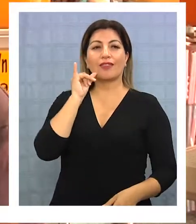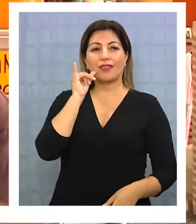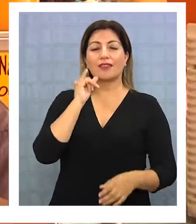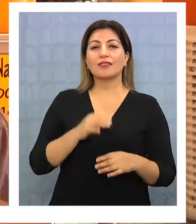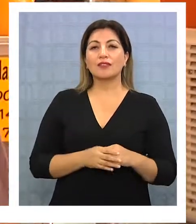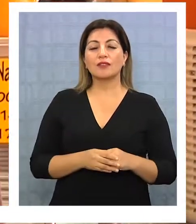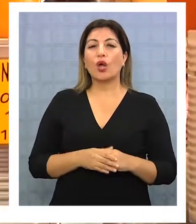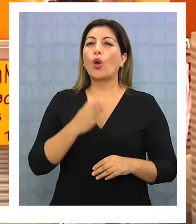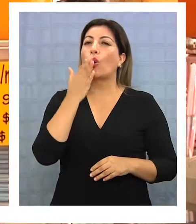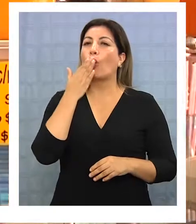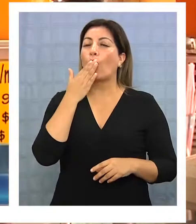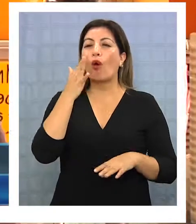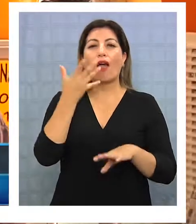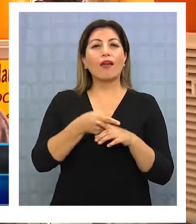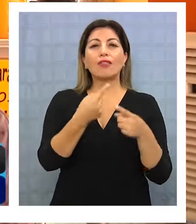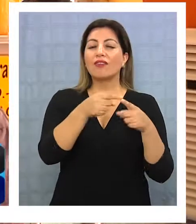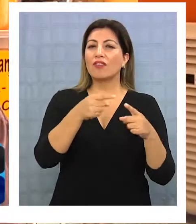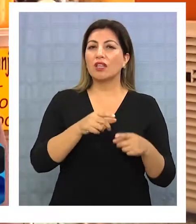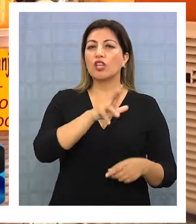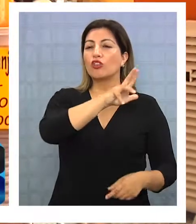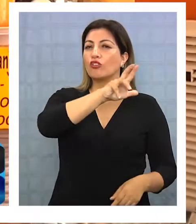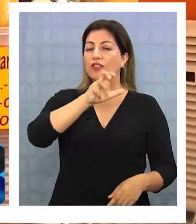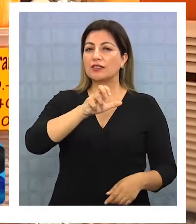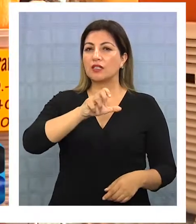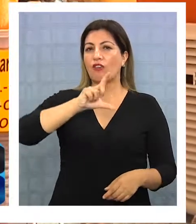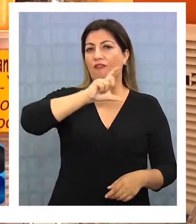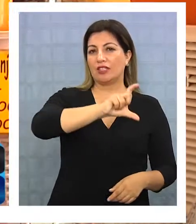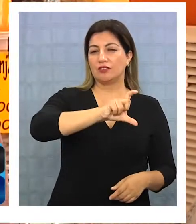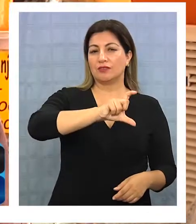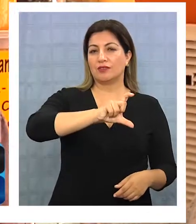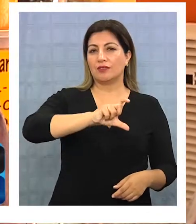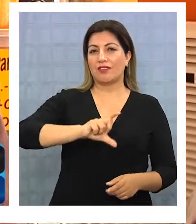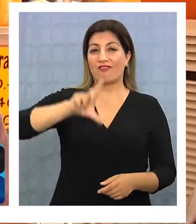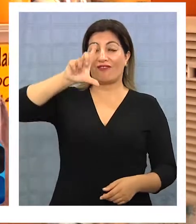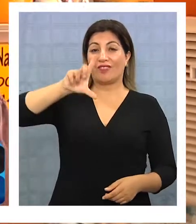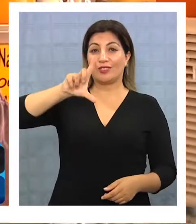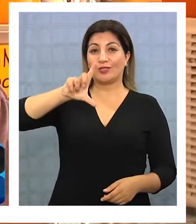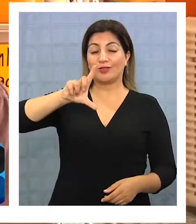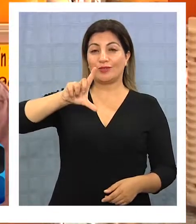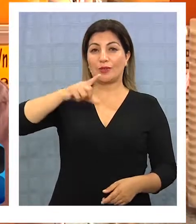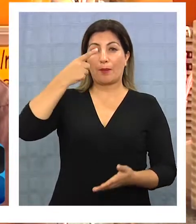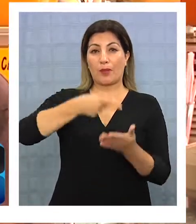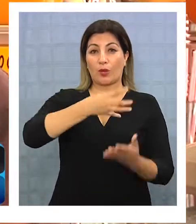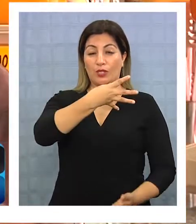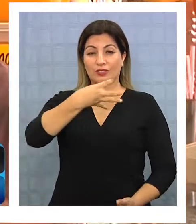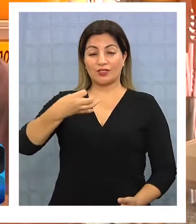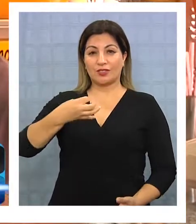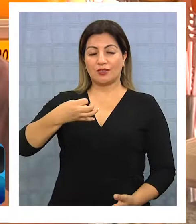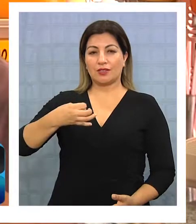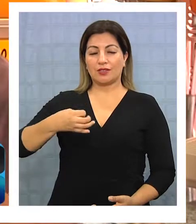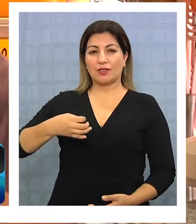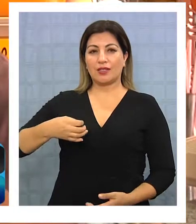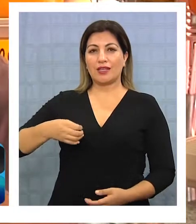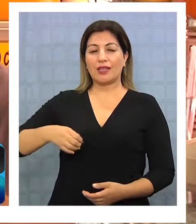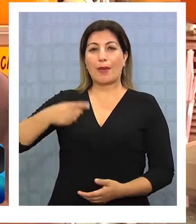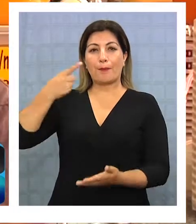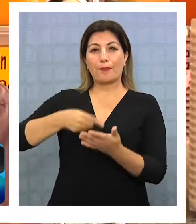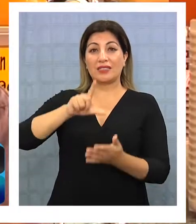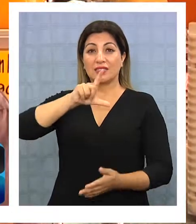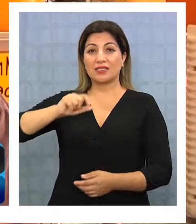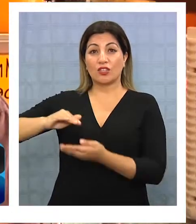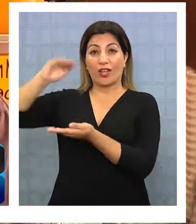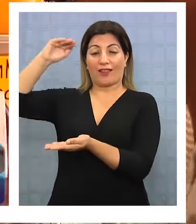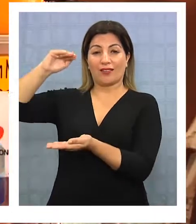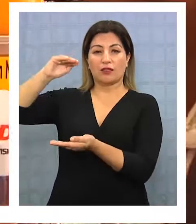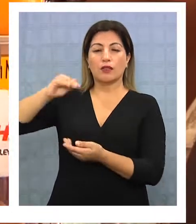jugos, digamos, hay diferentes precios. 900 el vaso pequeño, el vaso mediano, 1.400 y 1.700 el vaso